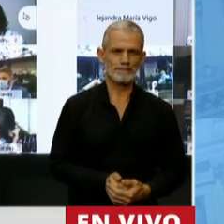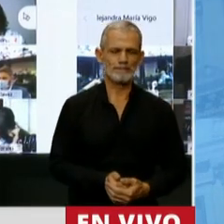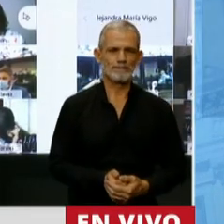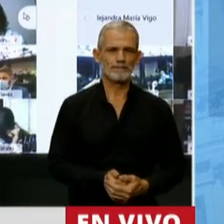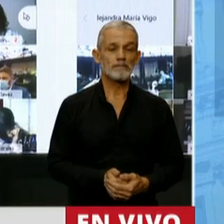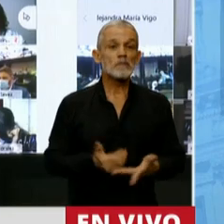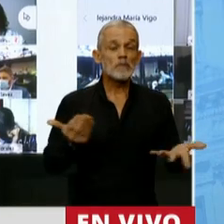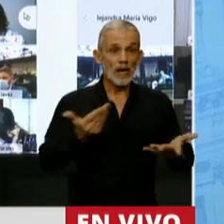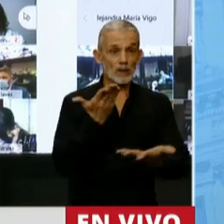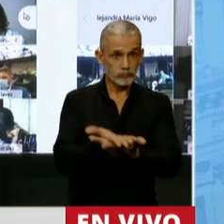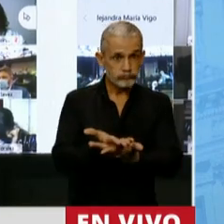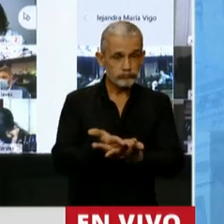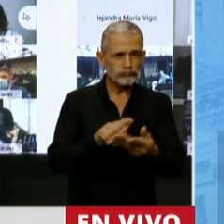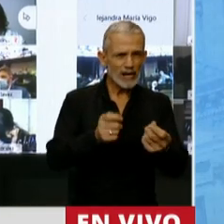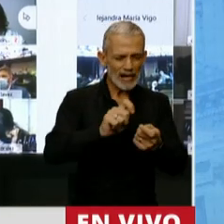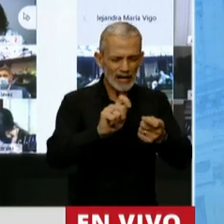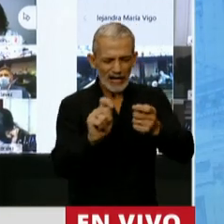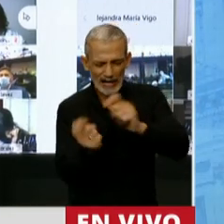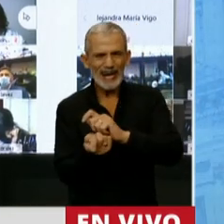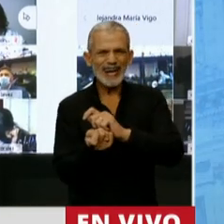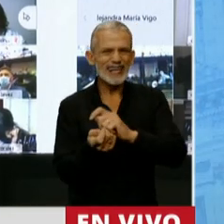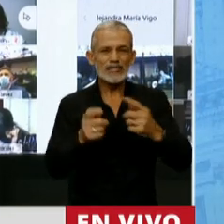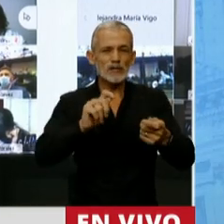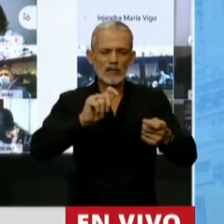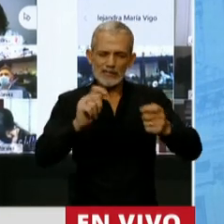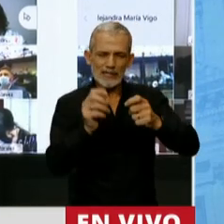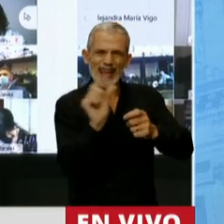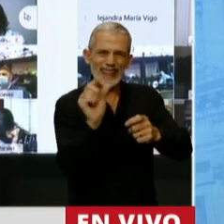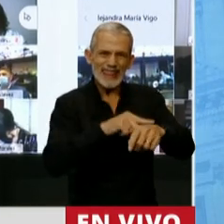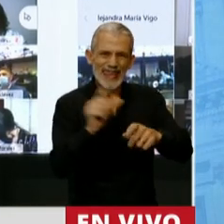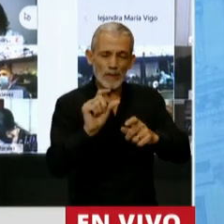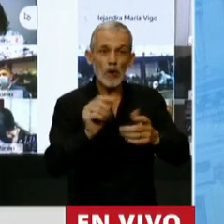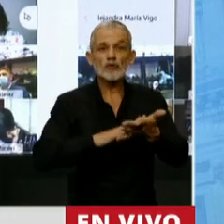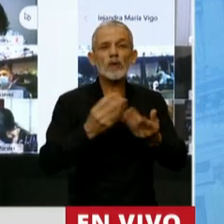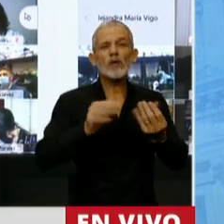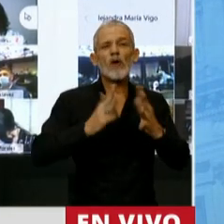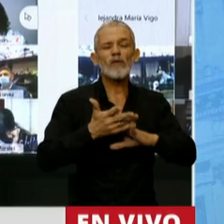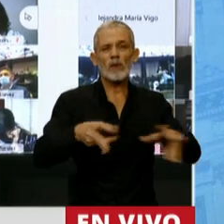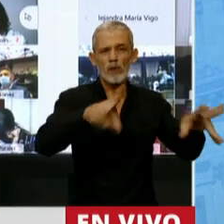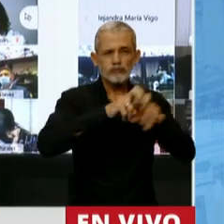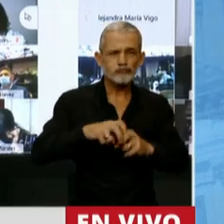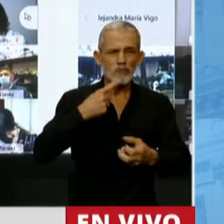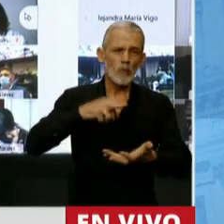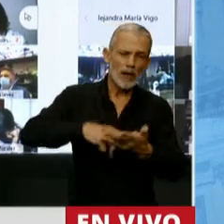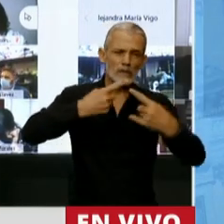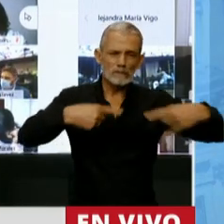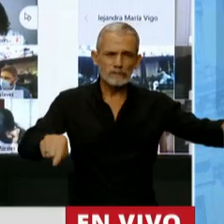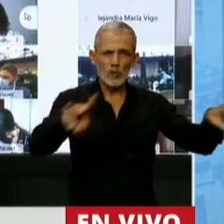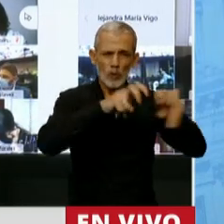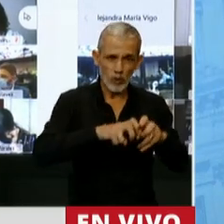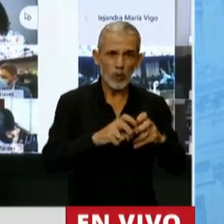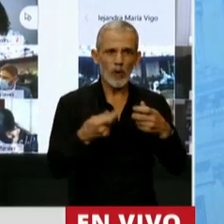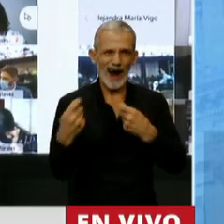Se plantea una transición en la política fiscal. Se plantea transitar el sendero de